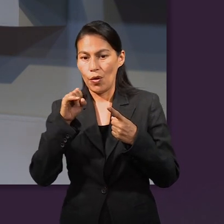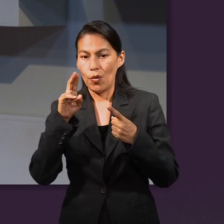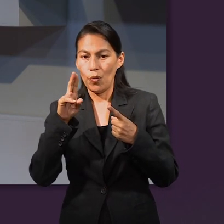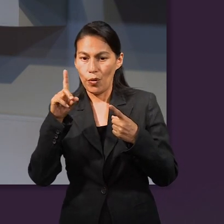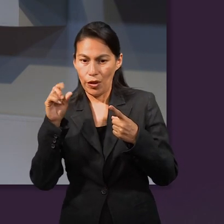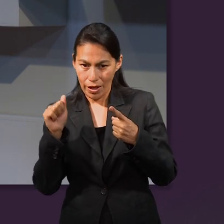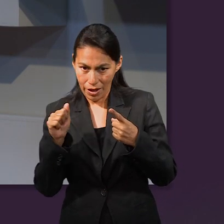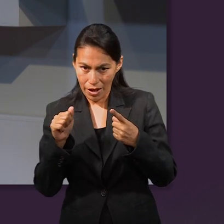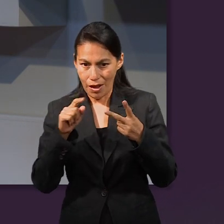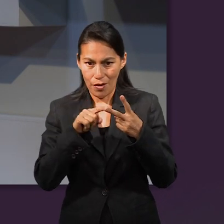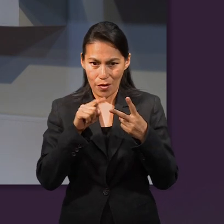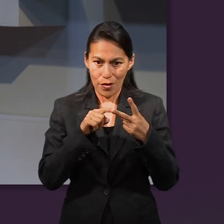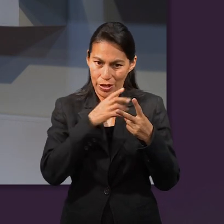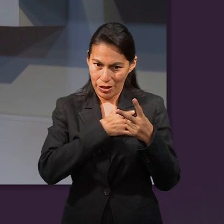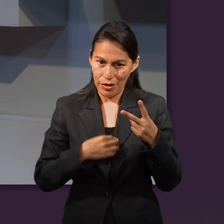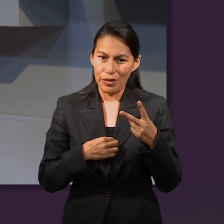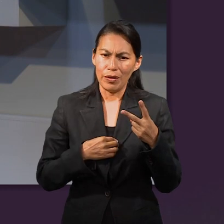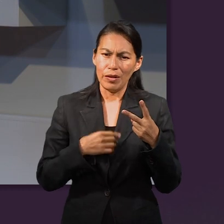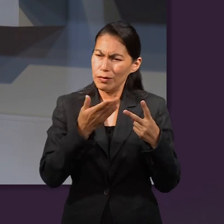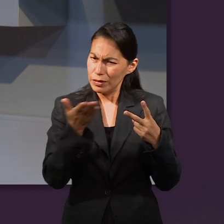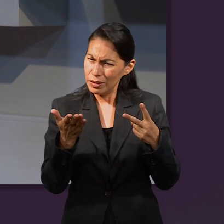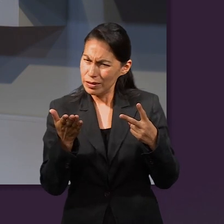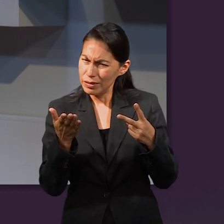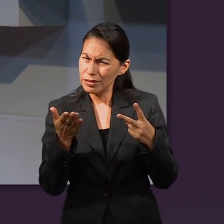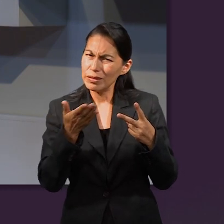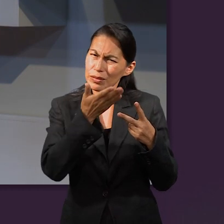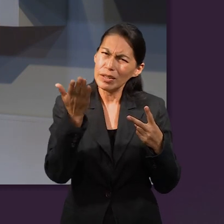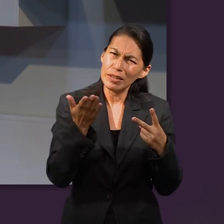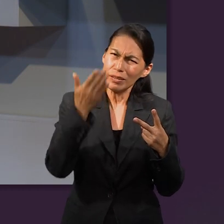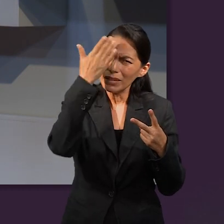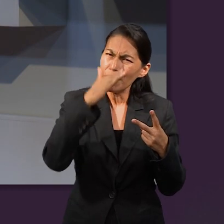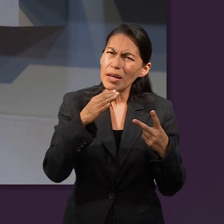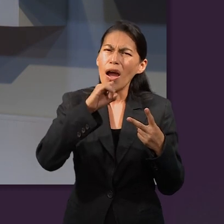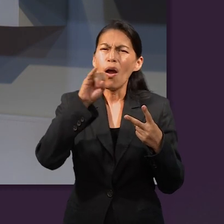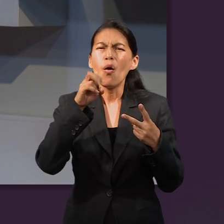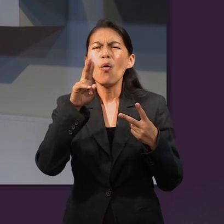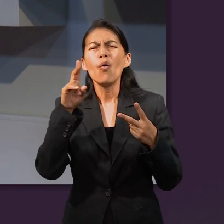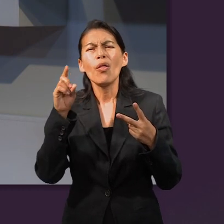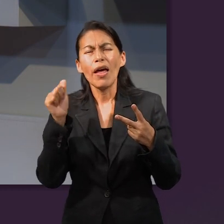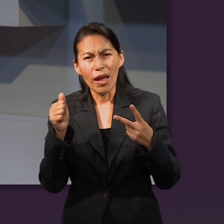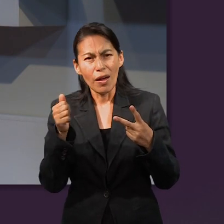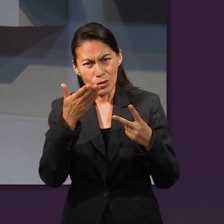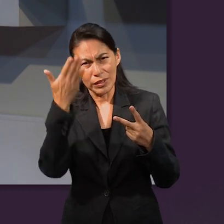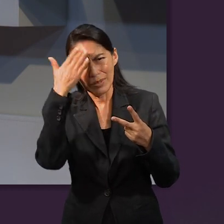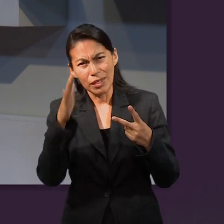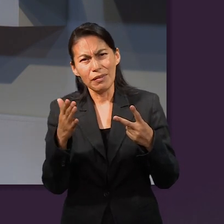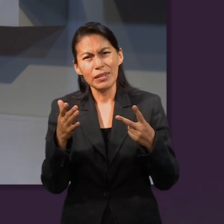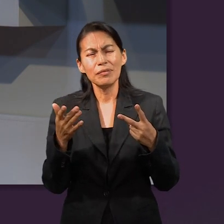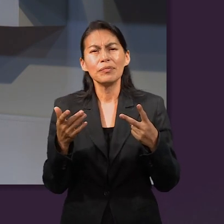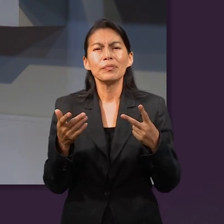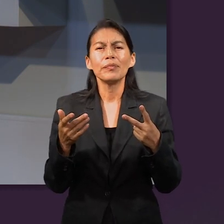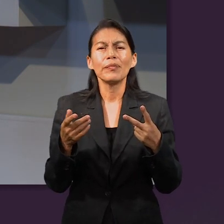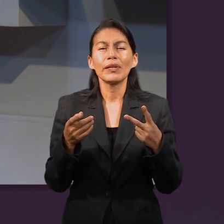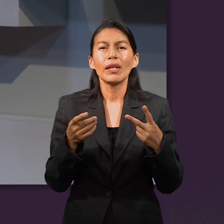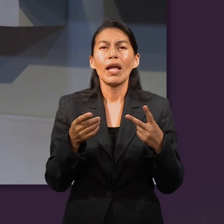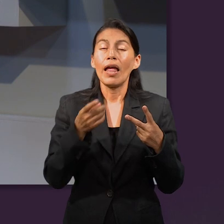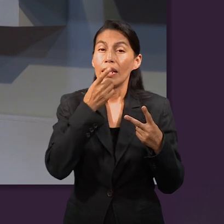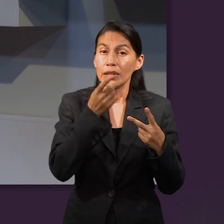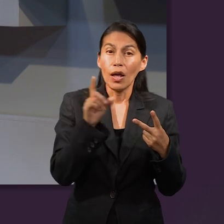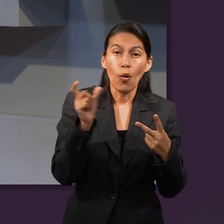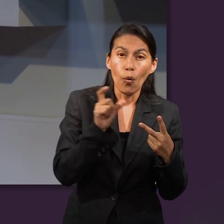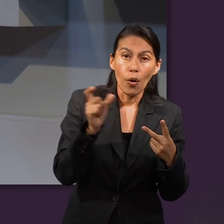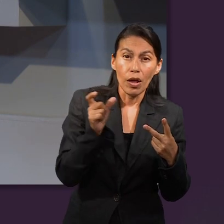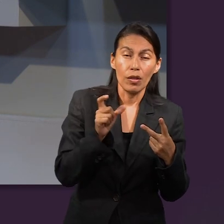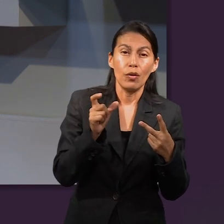hijos, y Judá, perdón. Y Judá les debe de sonar a nuestros queridos amigos que nos están acompañando.